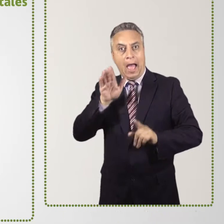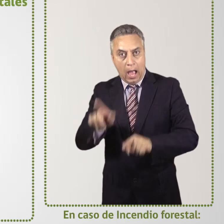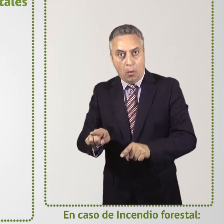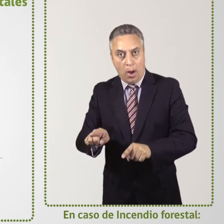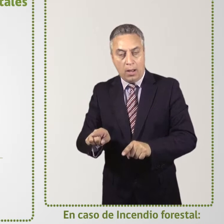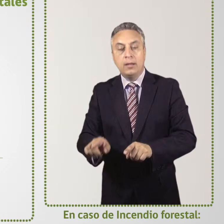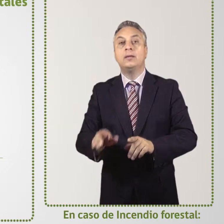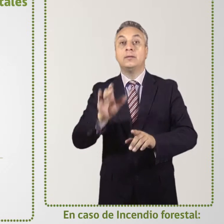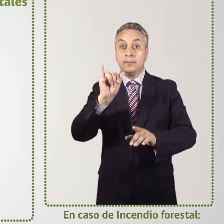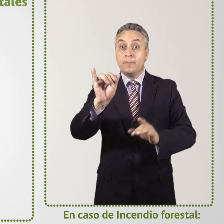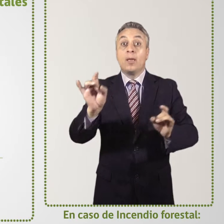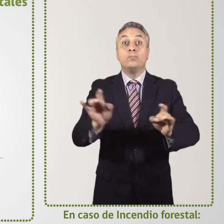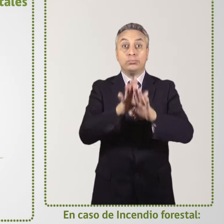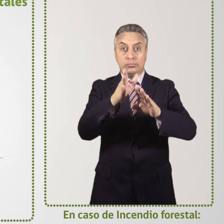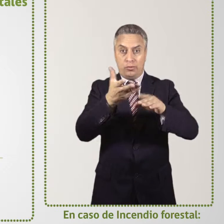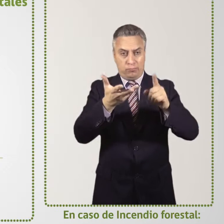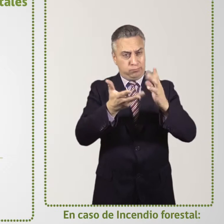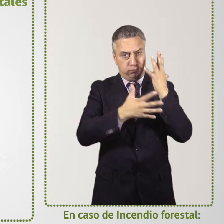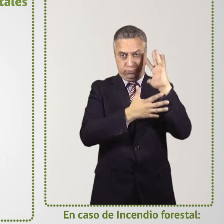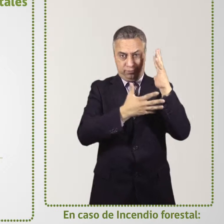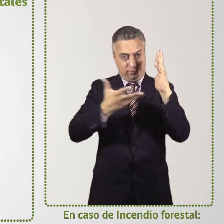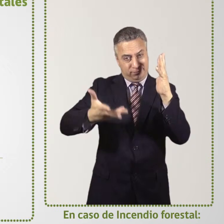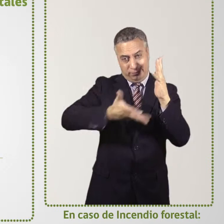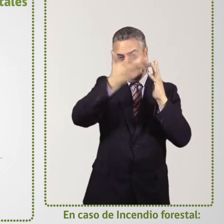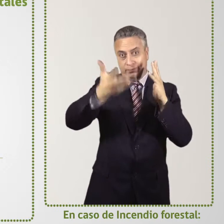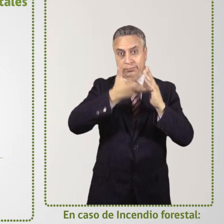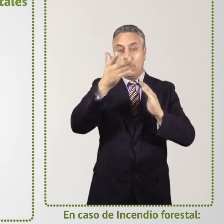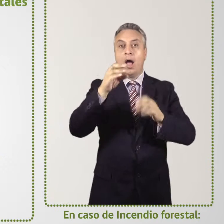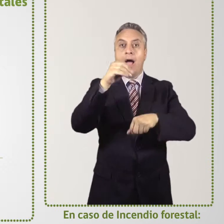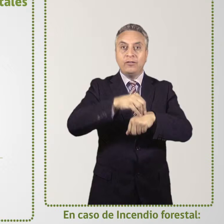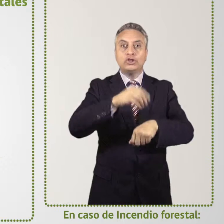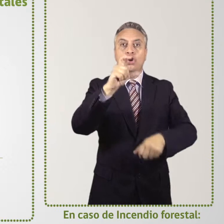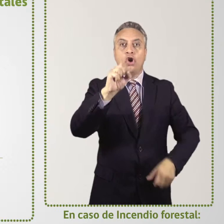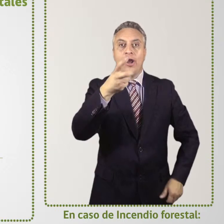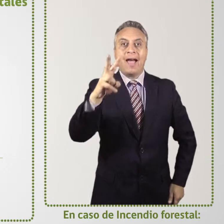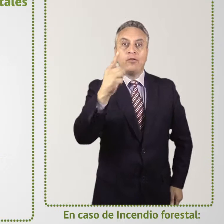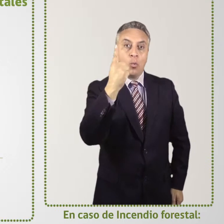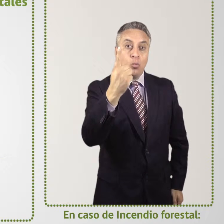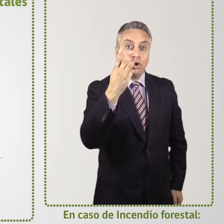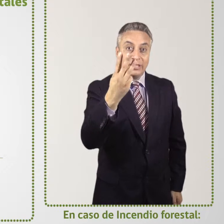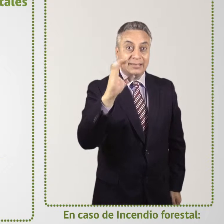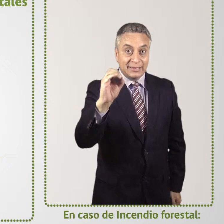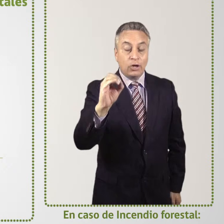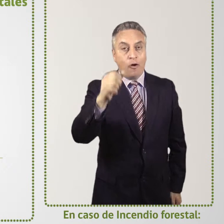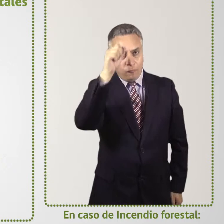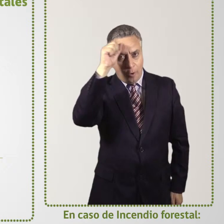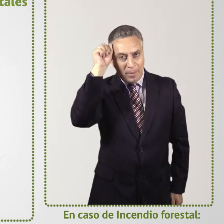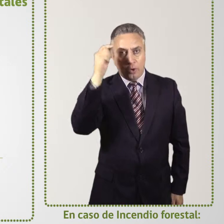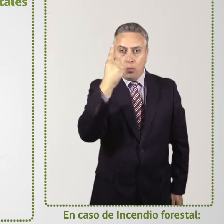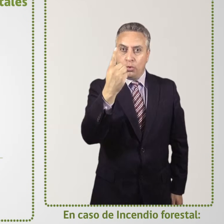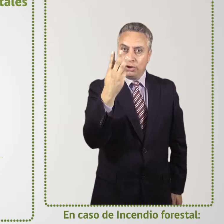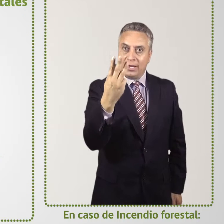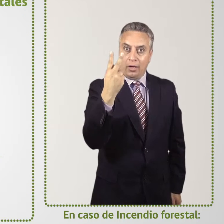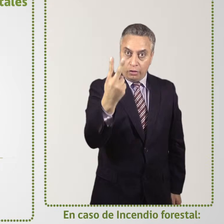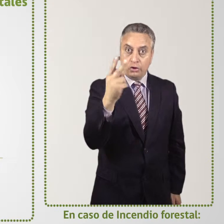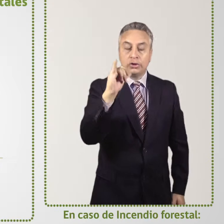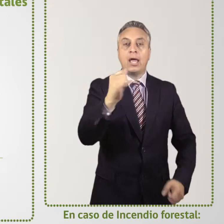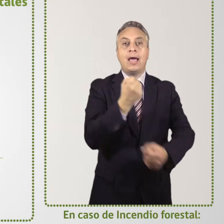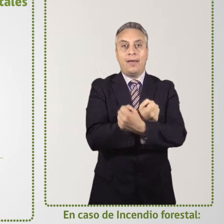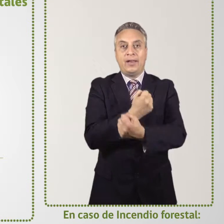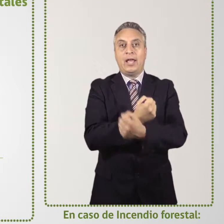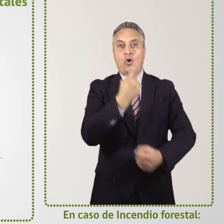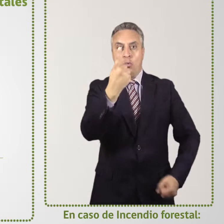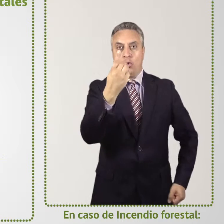En caso de incendio forestal, avisa a CONAF 130, bomberos 132 y